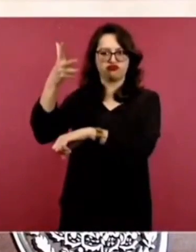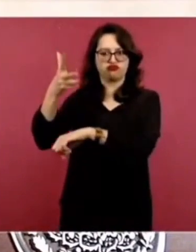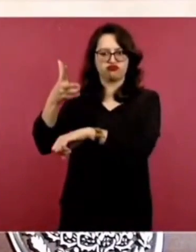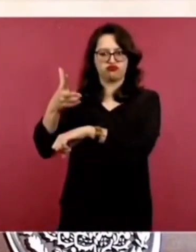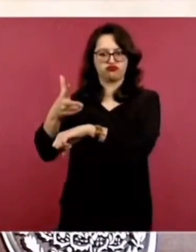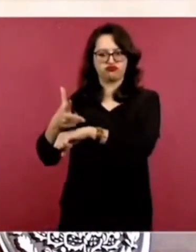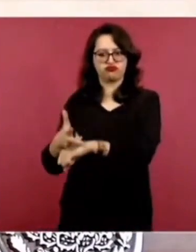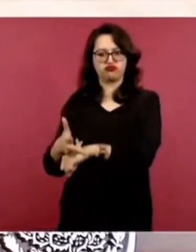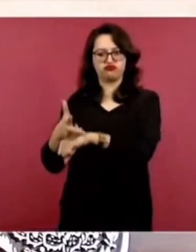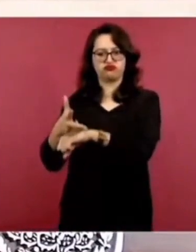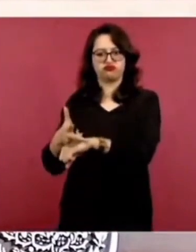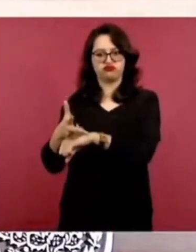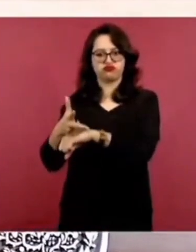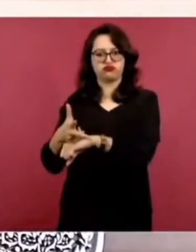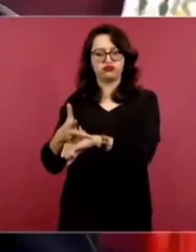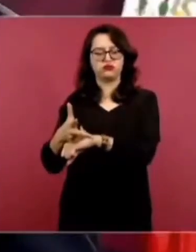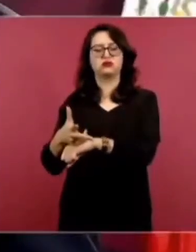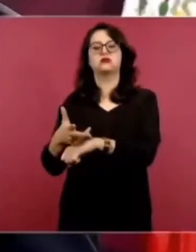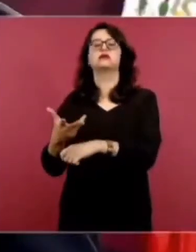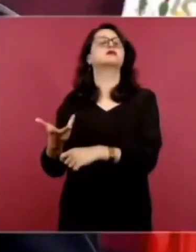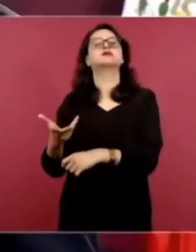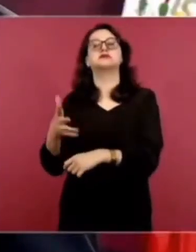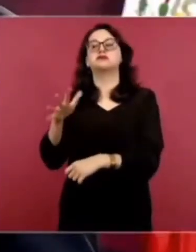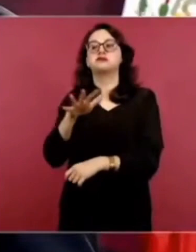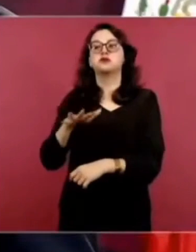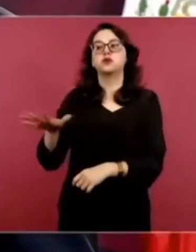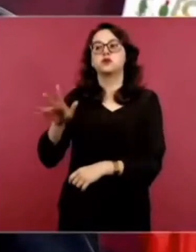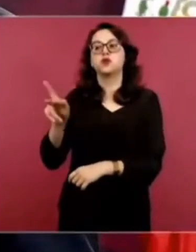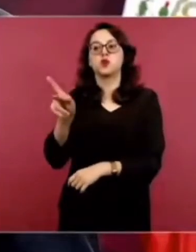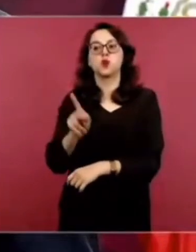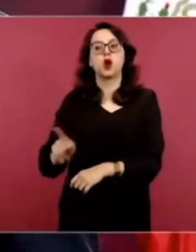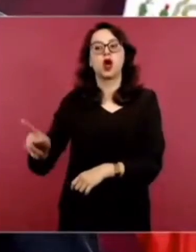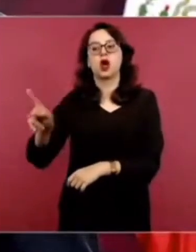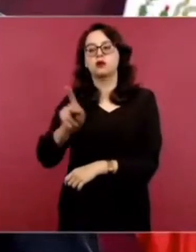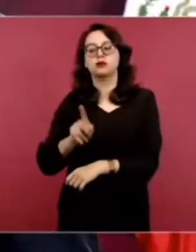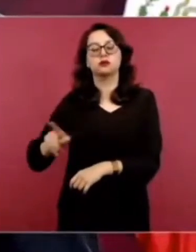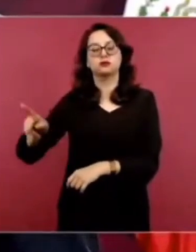China, Nuevo León. Un pueblo con mucha historia.